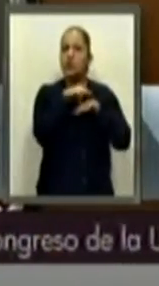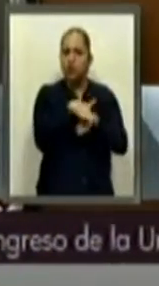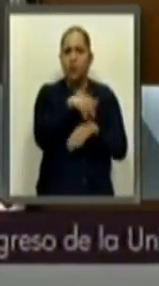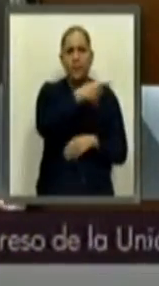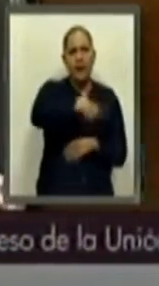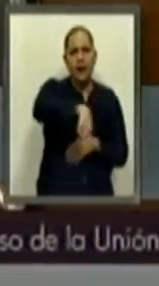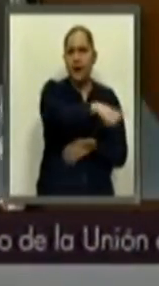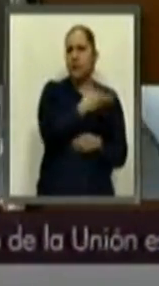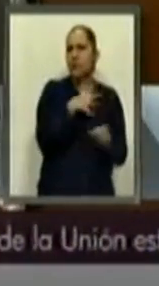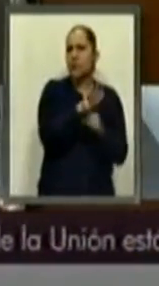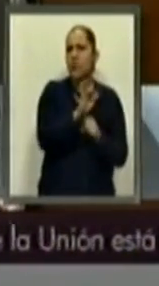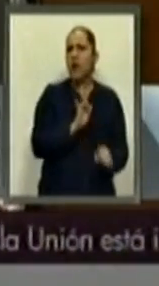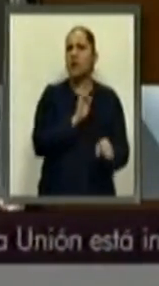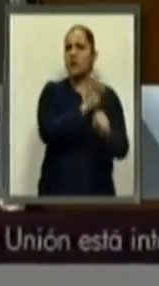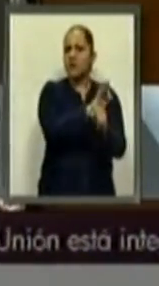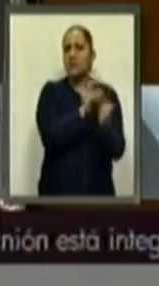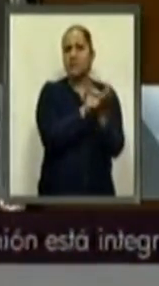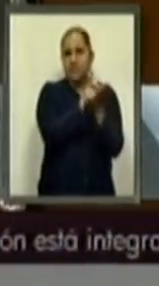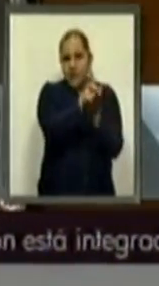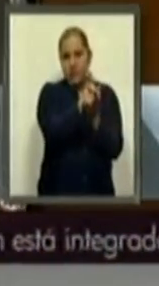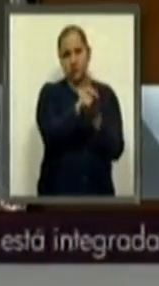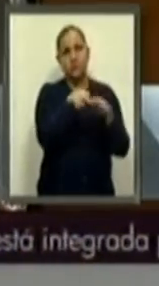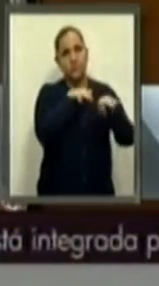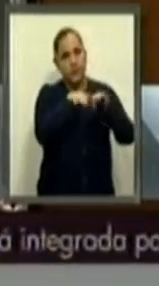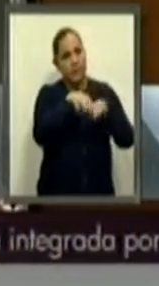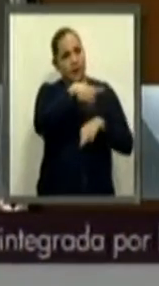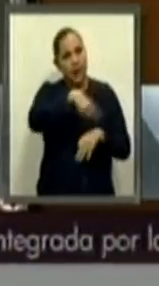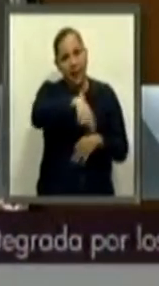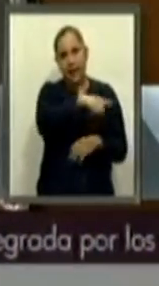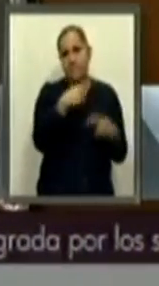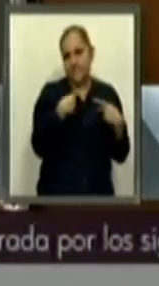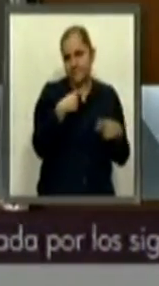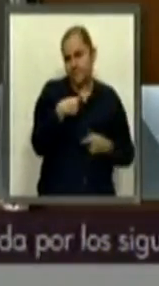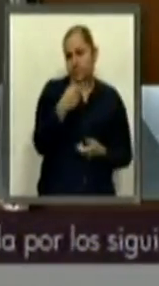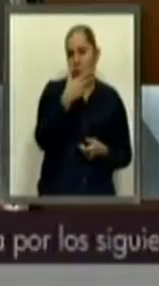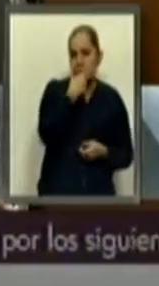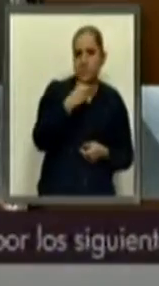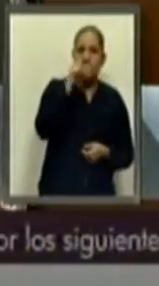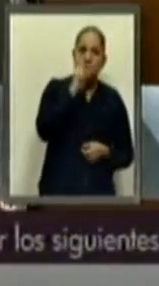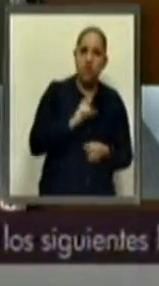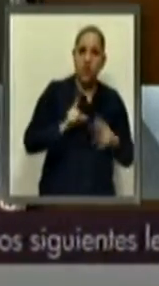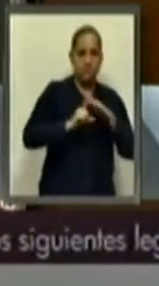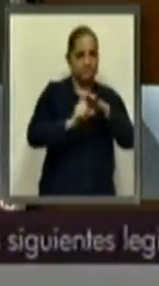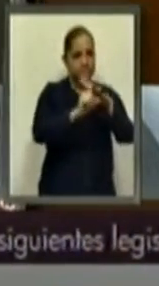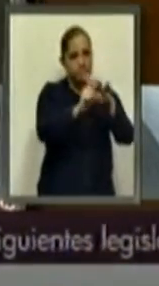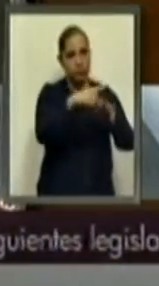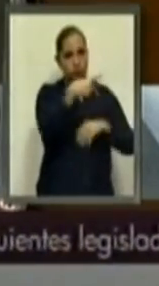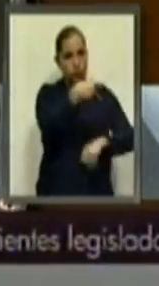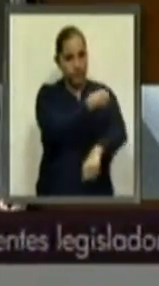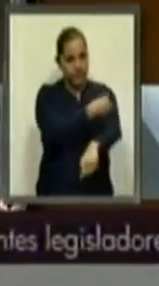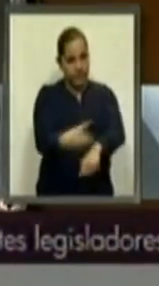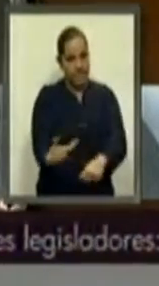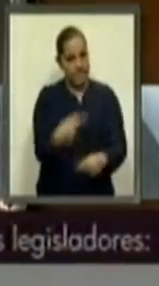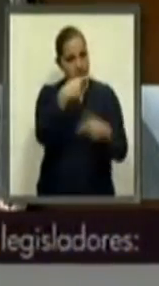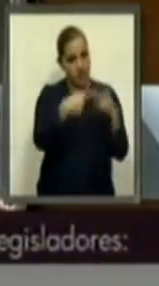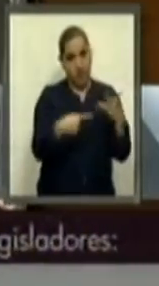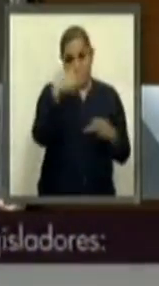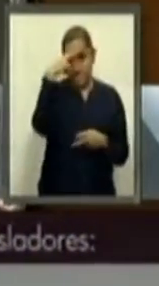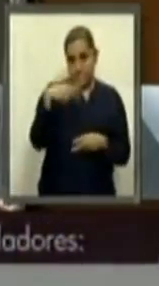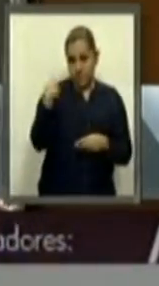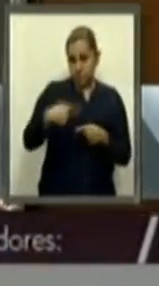derechos laborales de los y las trabajadoras migrantes y sus familias. Por eso estamos a favor de esto,